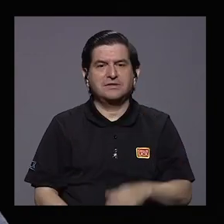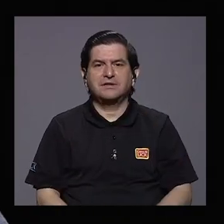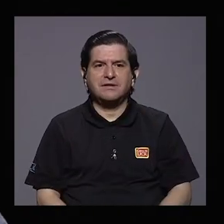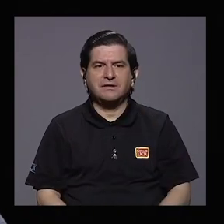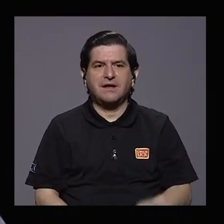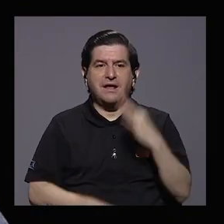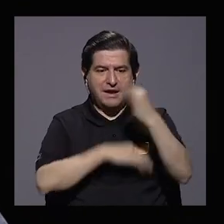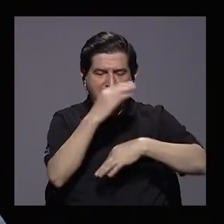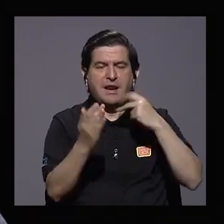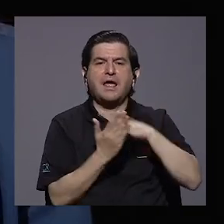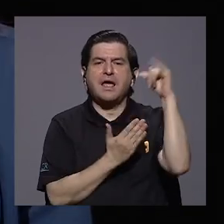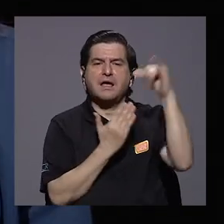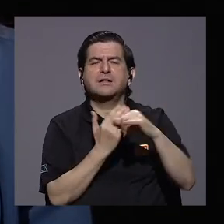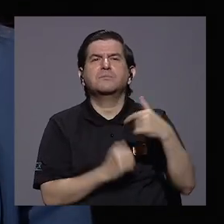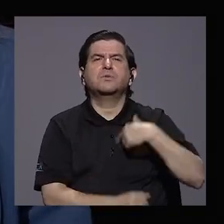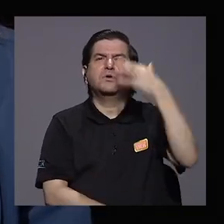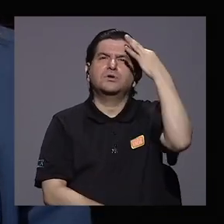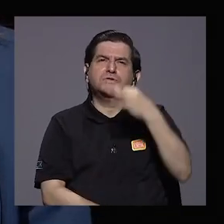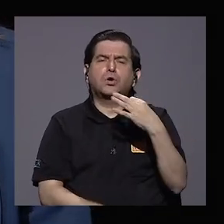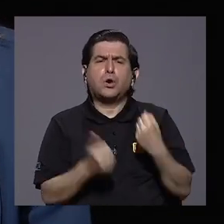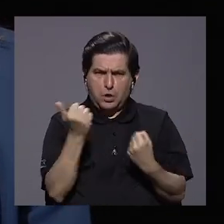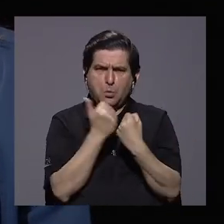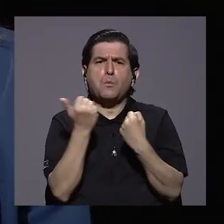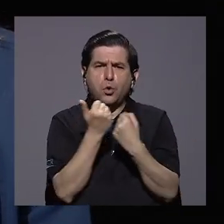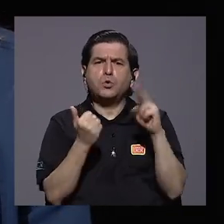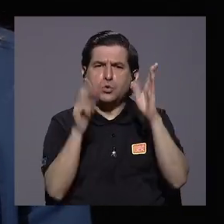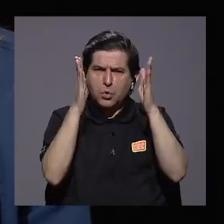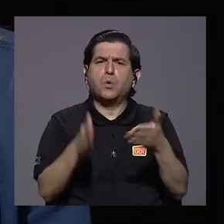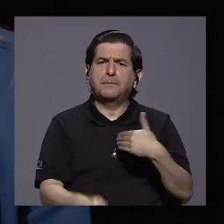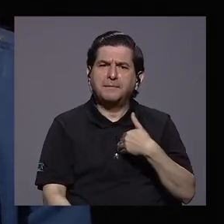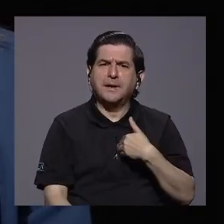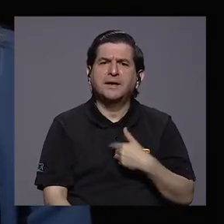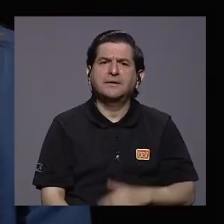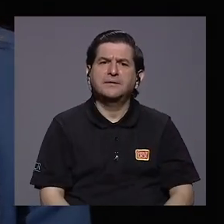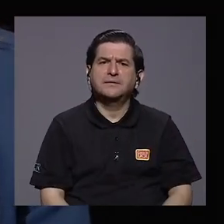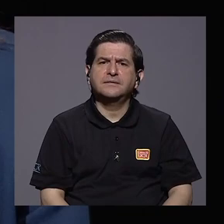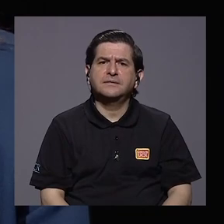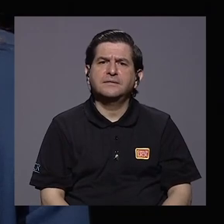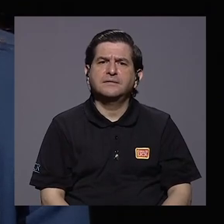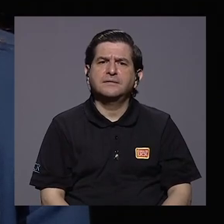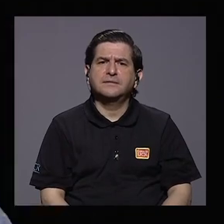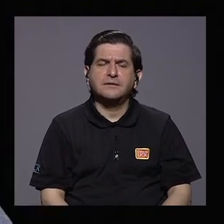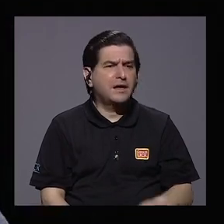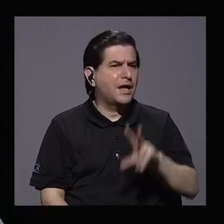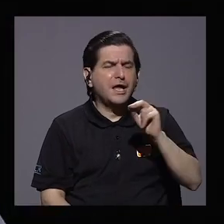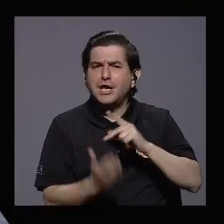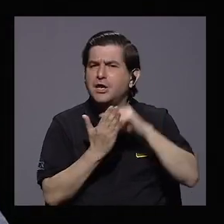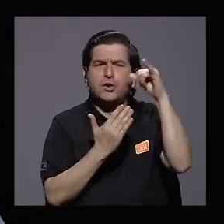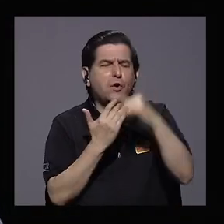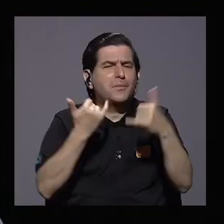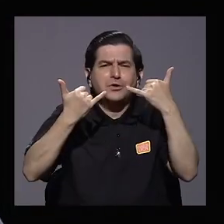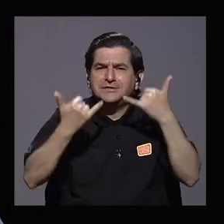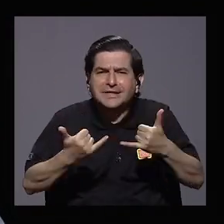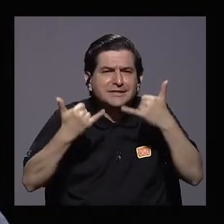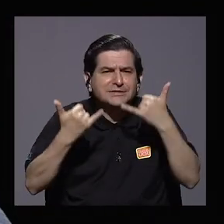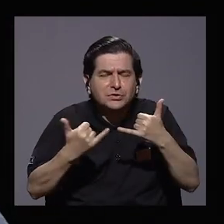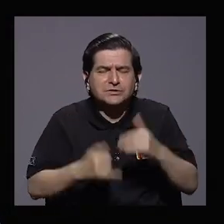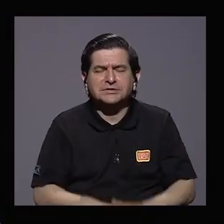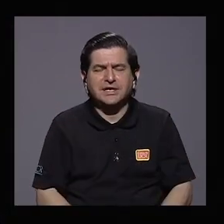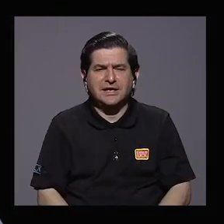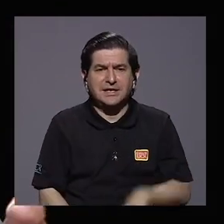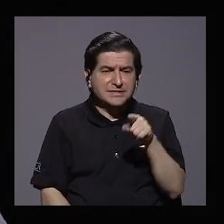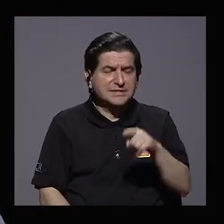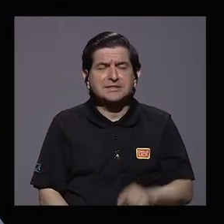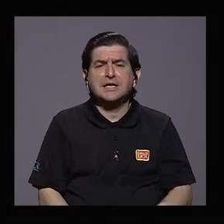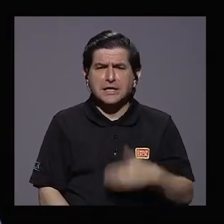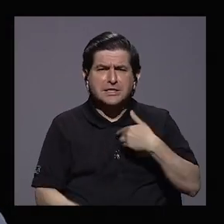en ese tipo de proyectos. Más bien, siento un gran apoyo de los compañeros. ¿Por qué no se convierte en ley